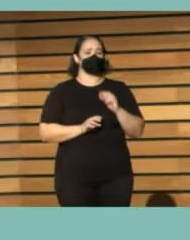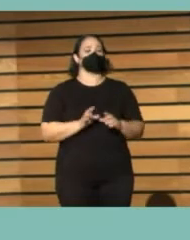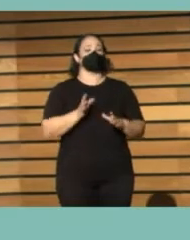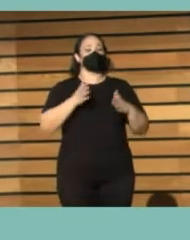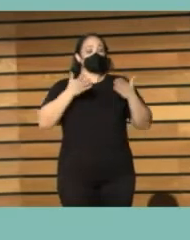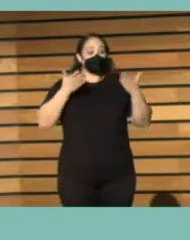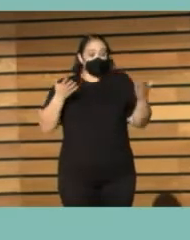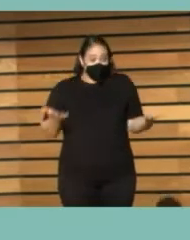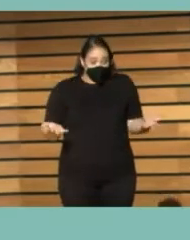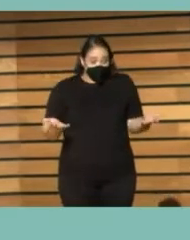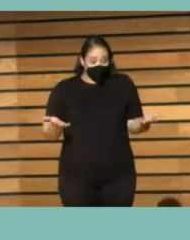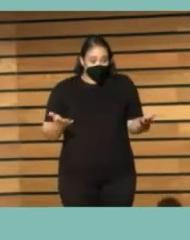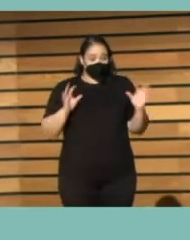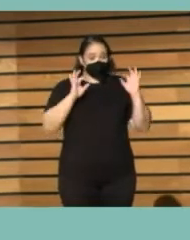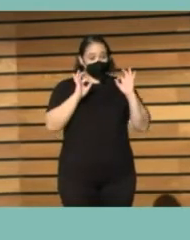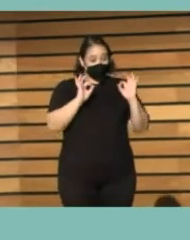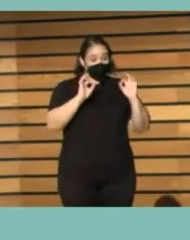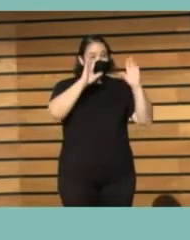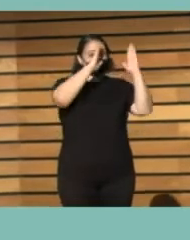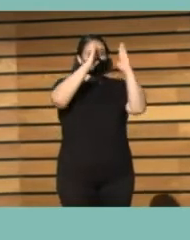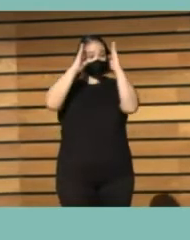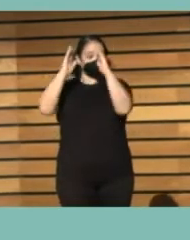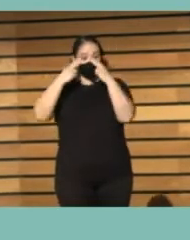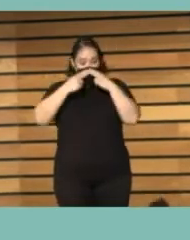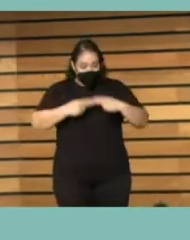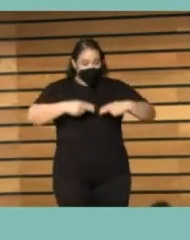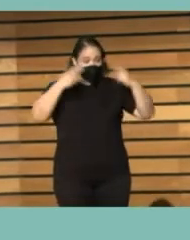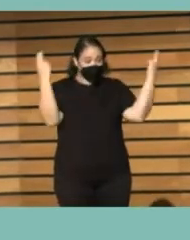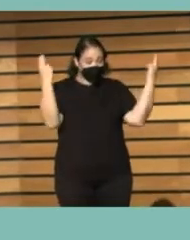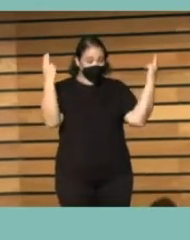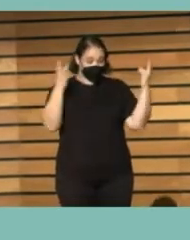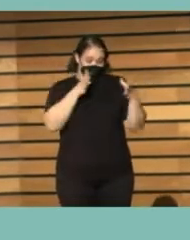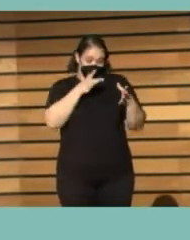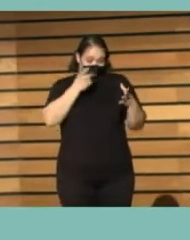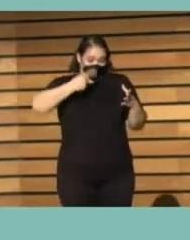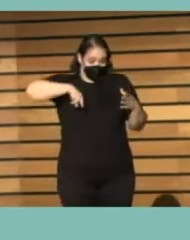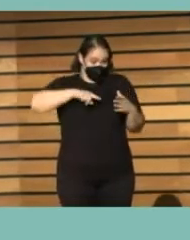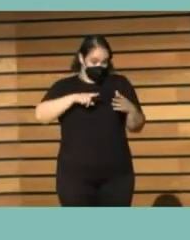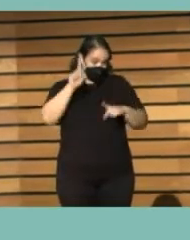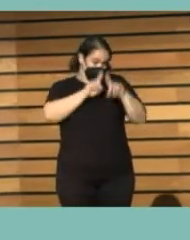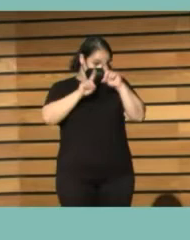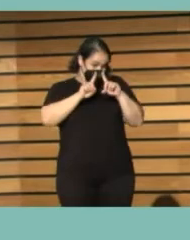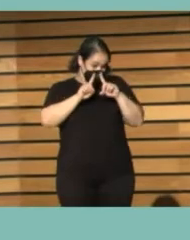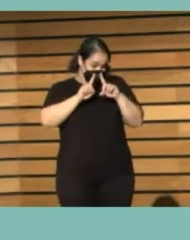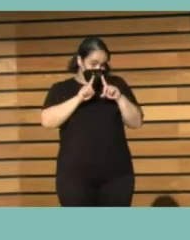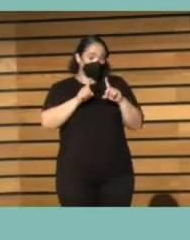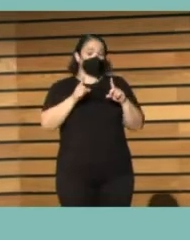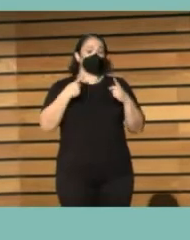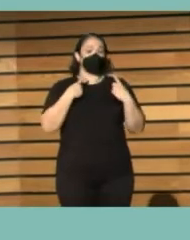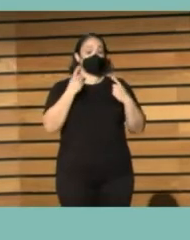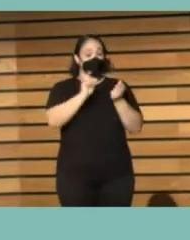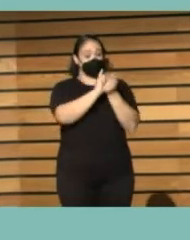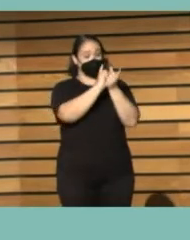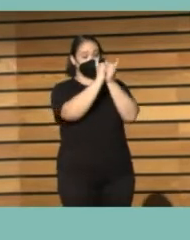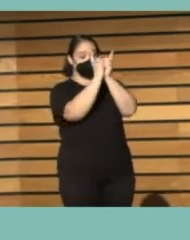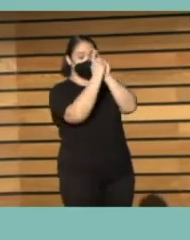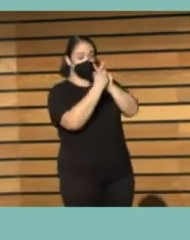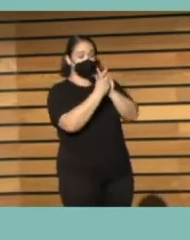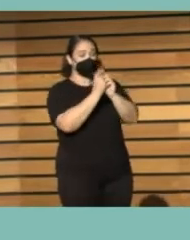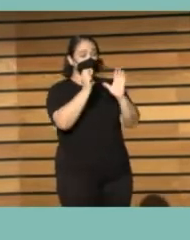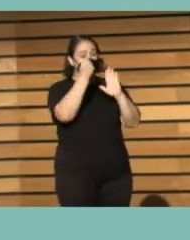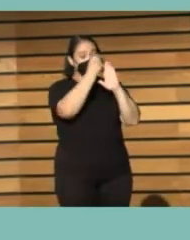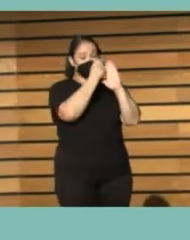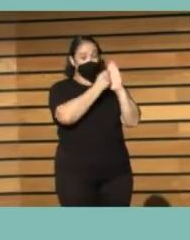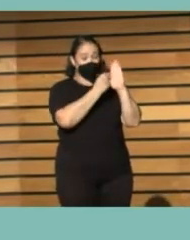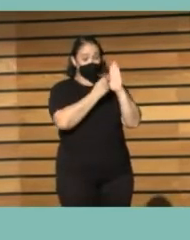Entonces, con respecto a bibliotecas públicas, que es lo que nos ocupa aquí, el cambio será que, a partir de ahora, los datos de